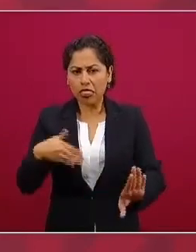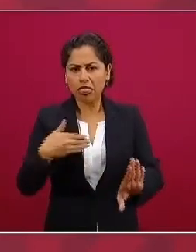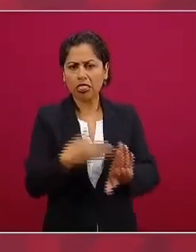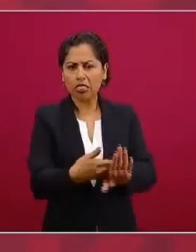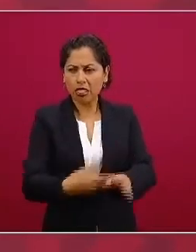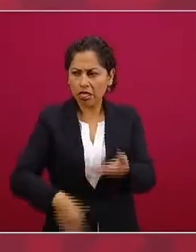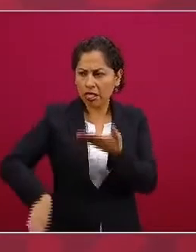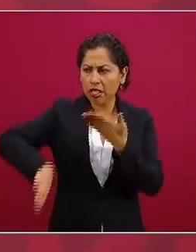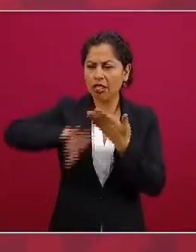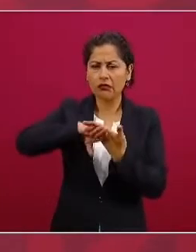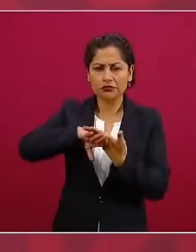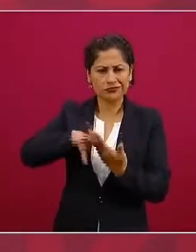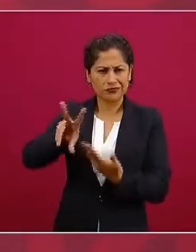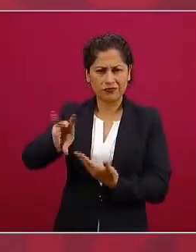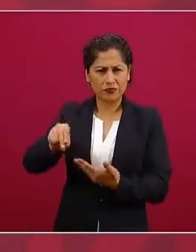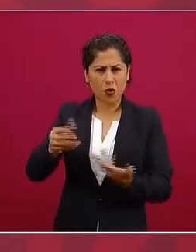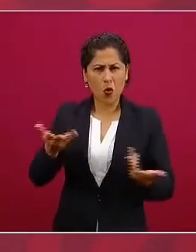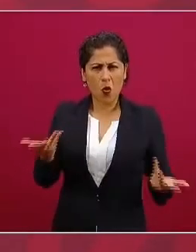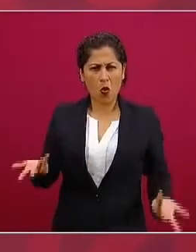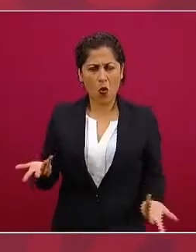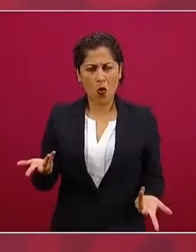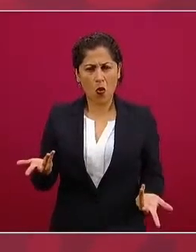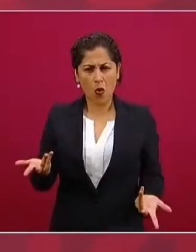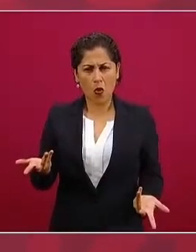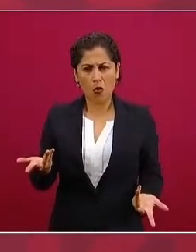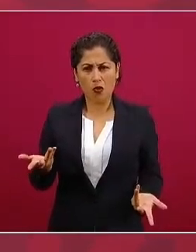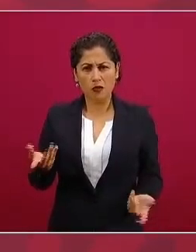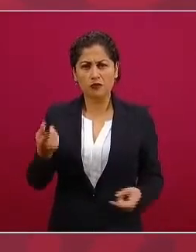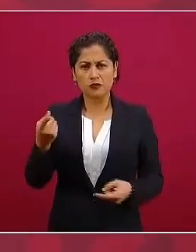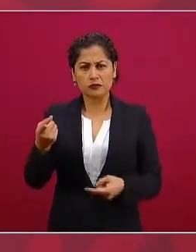que se digan las cosas